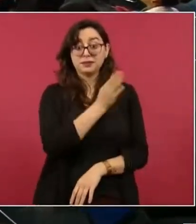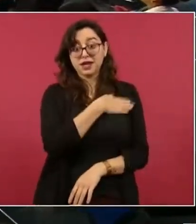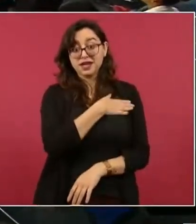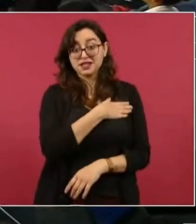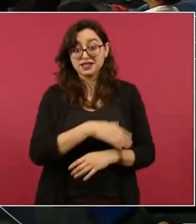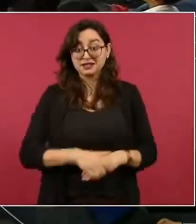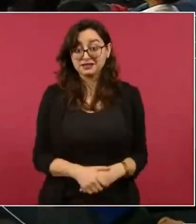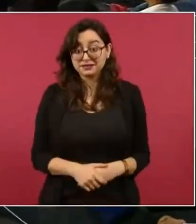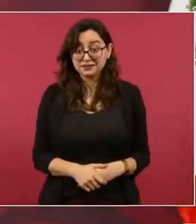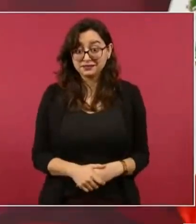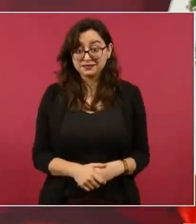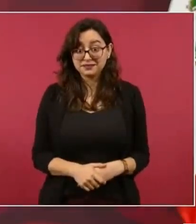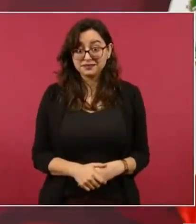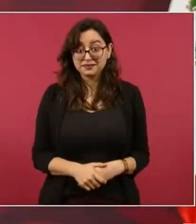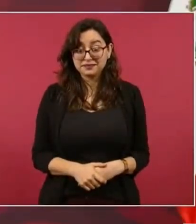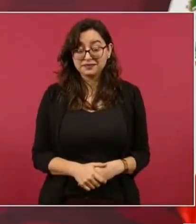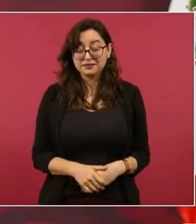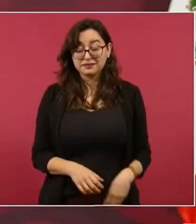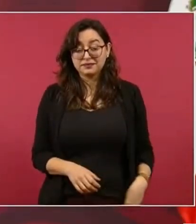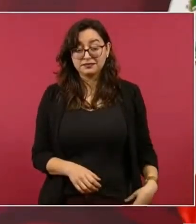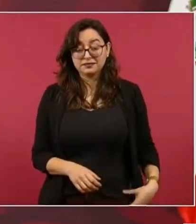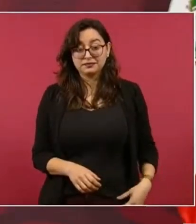entonces eso es lo que quieren